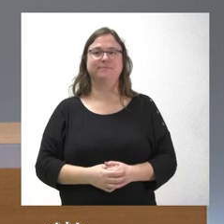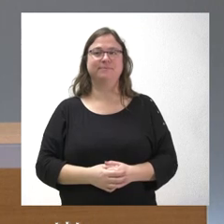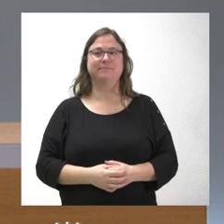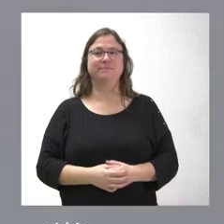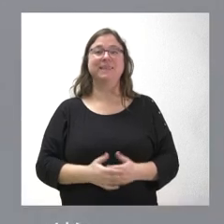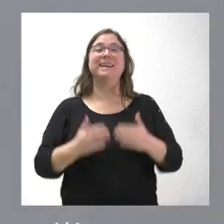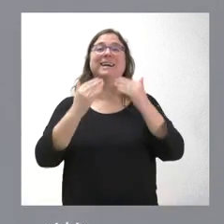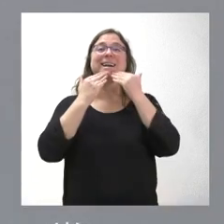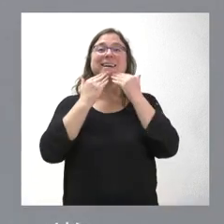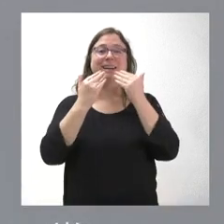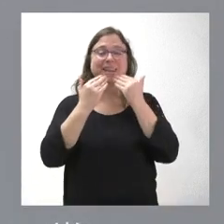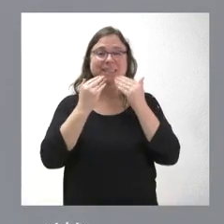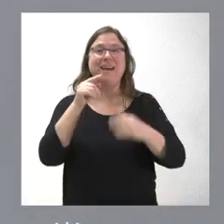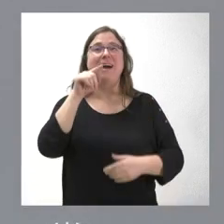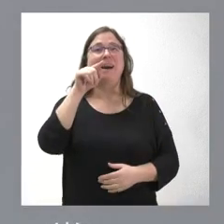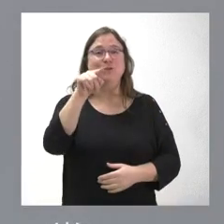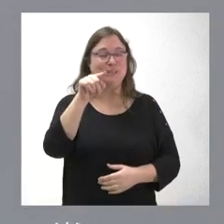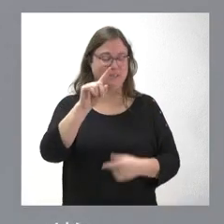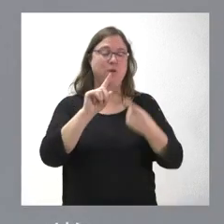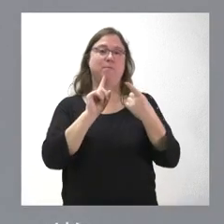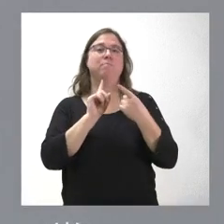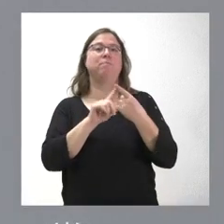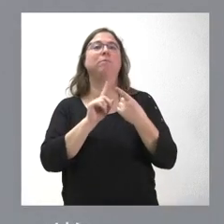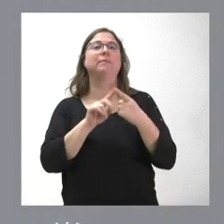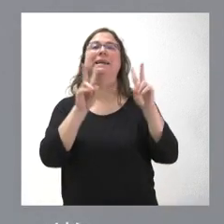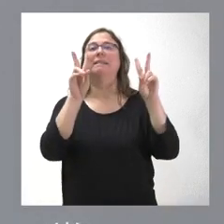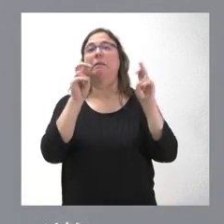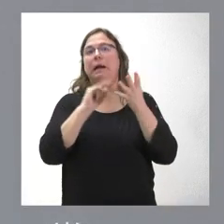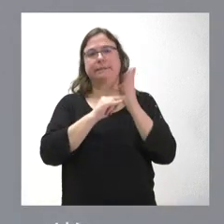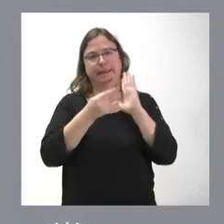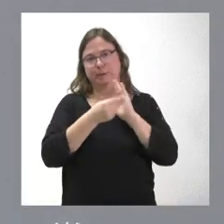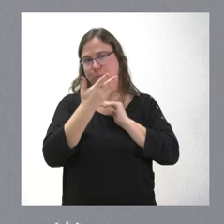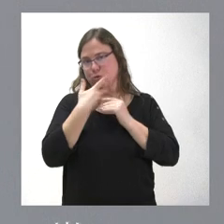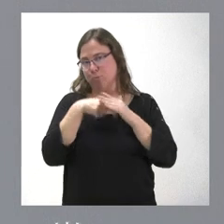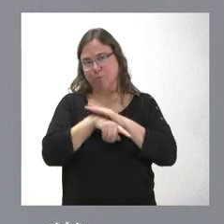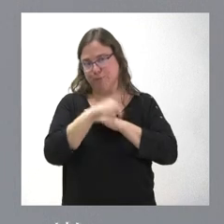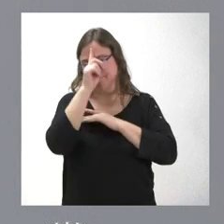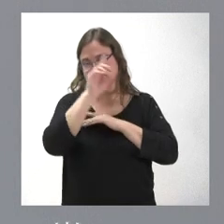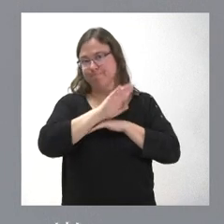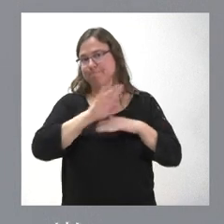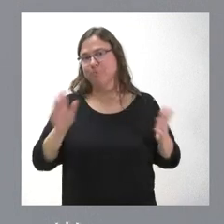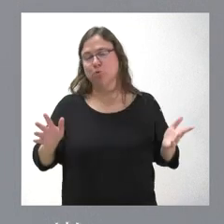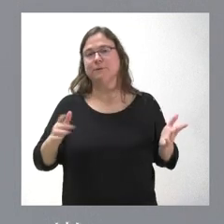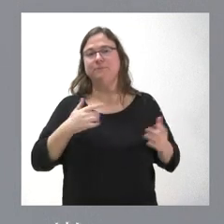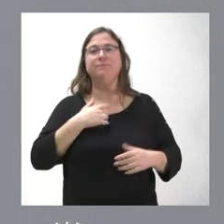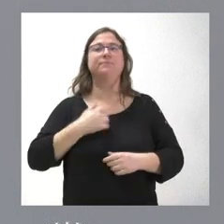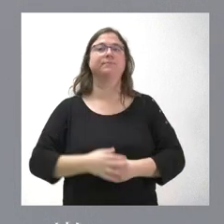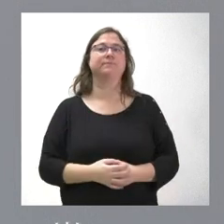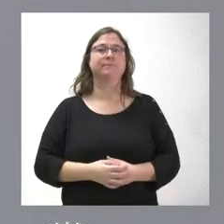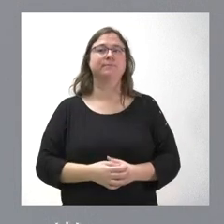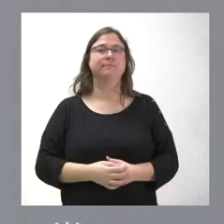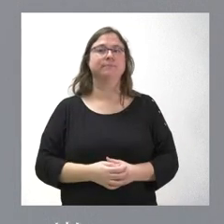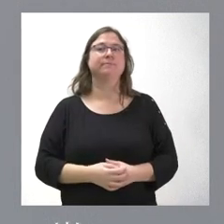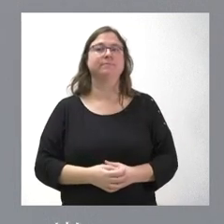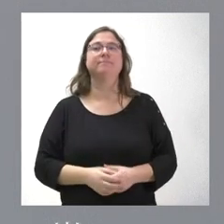Gracias a usted. El primer aspecto es un tema técnico que no conozco en profundidad. Lógicamente, el tema